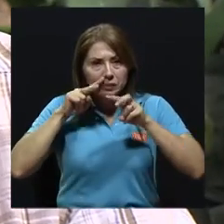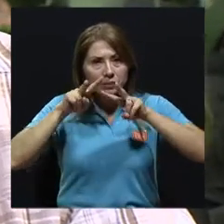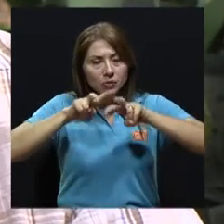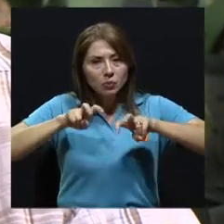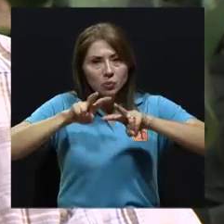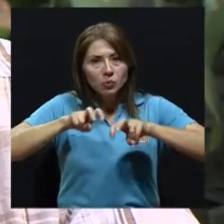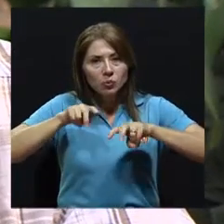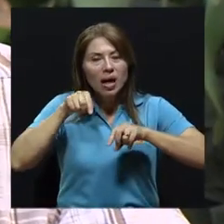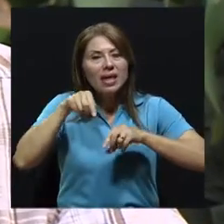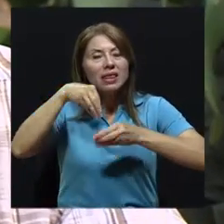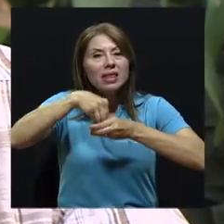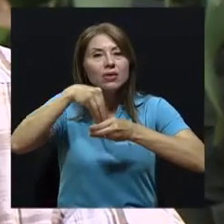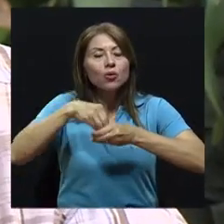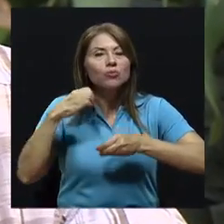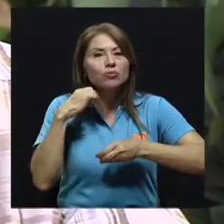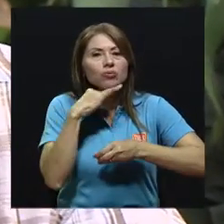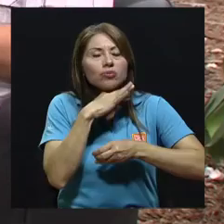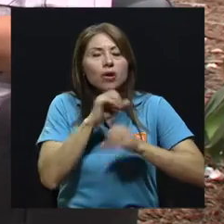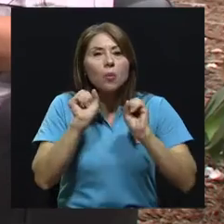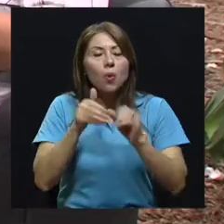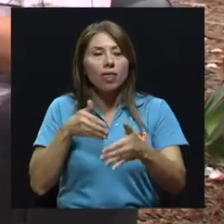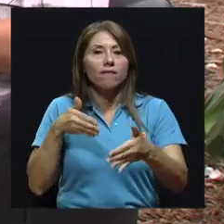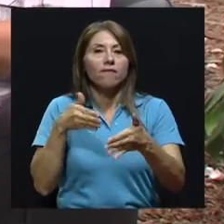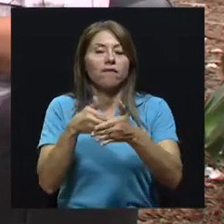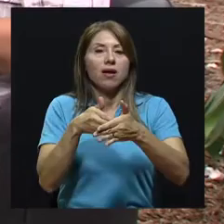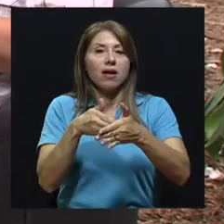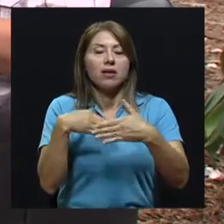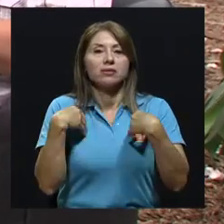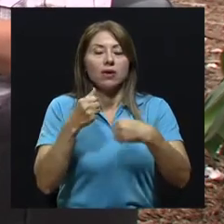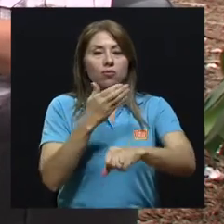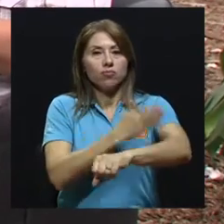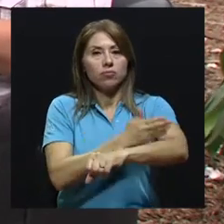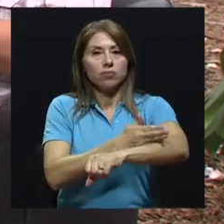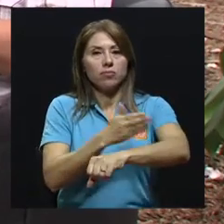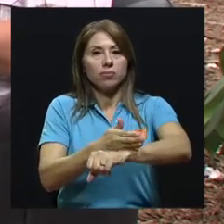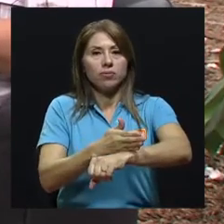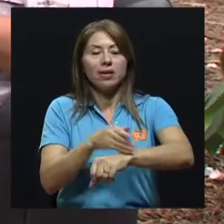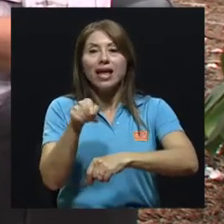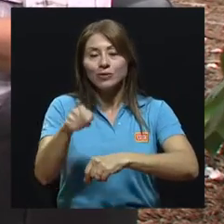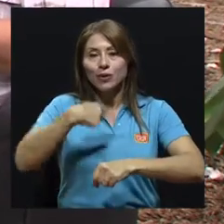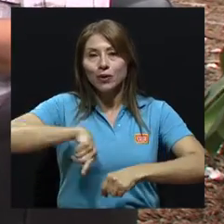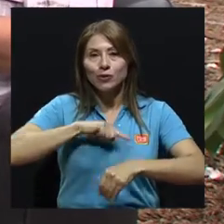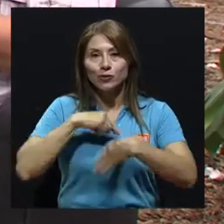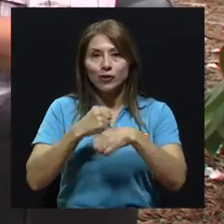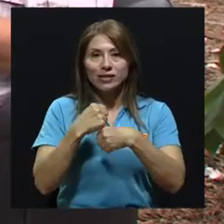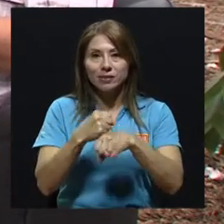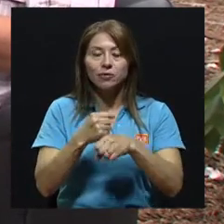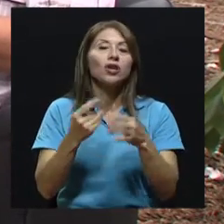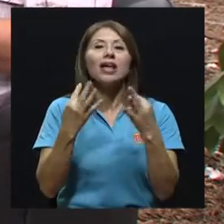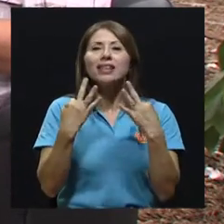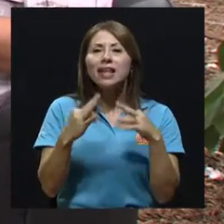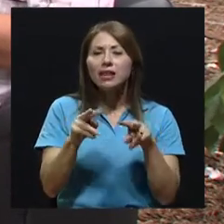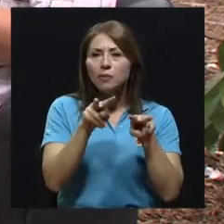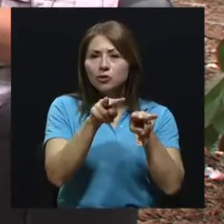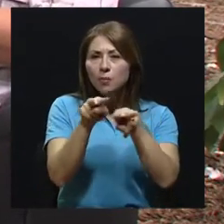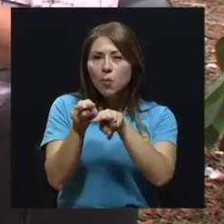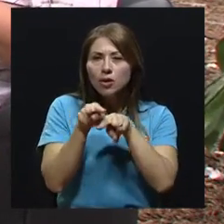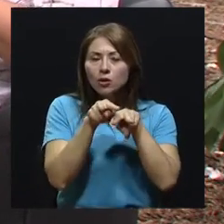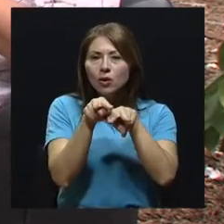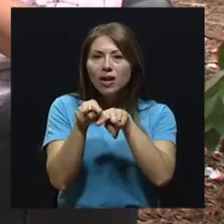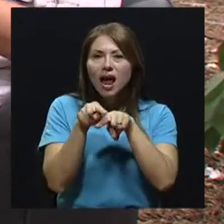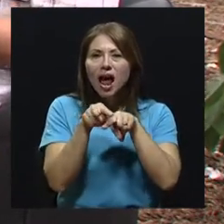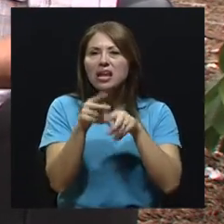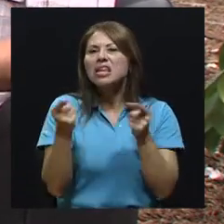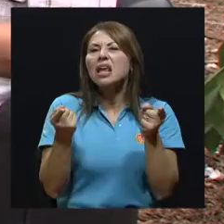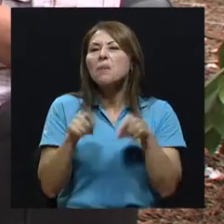y que pueden estar afectando la salud humana. Entonces, eso es lo que nos encargamos nosotros en la red. Tratar de monitorear esos niveles, cómo se comportan en el